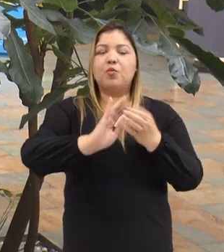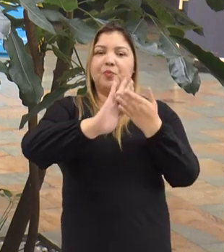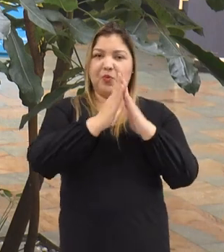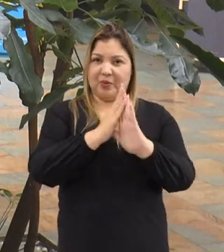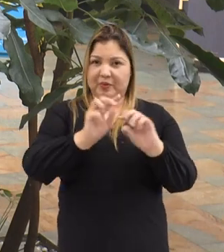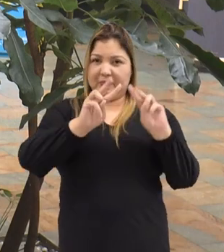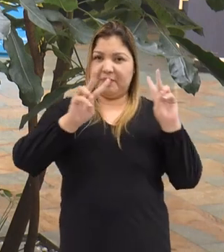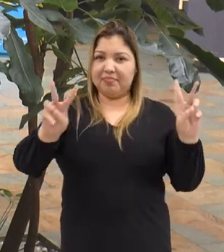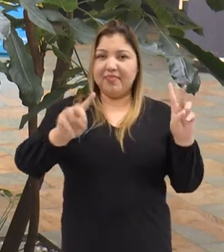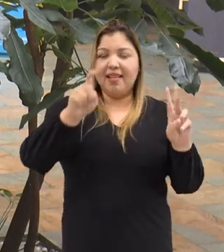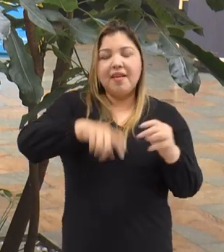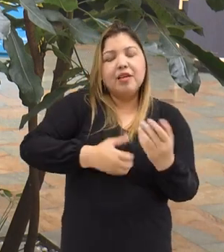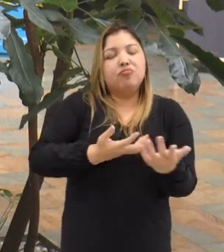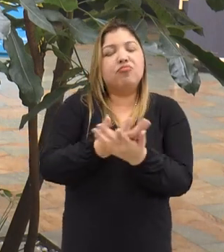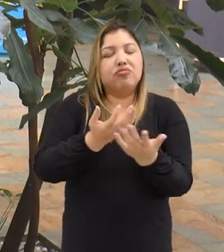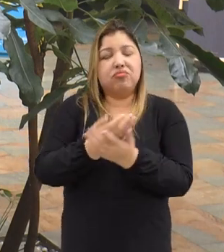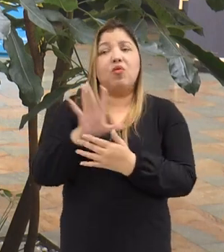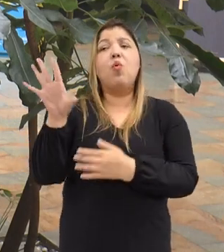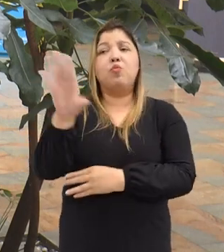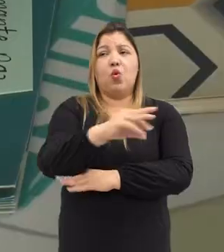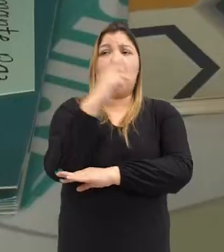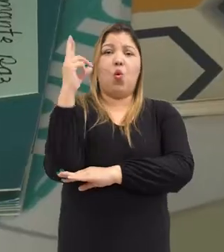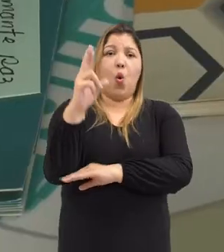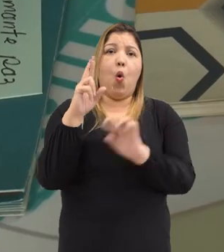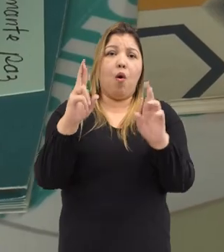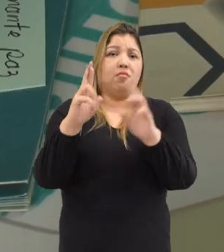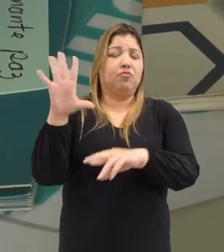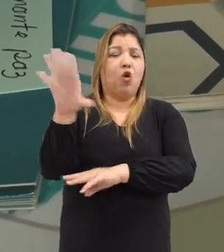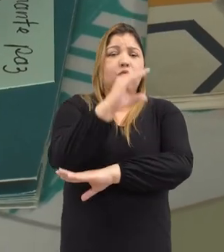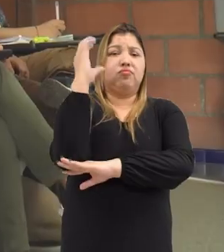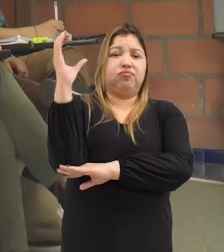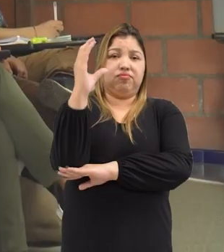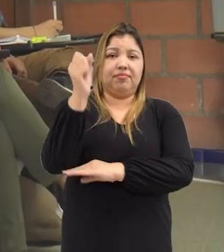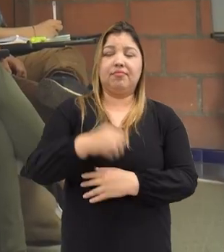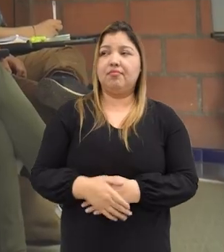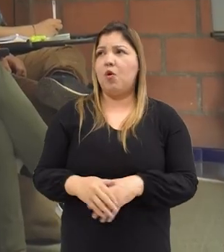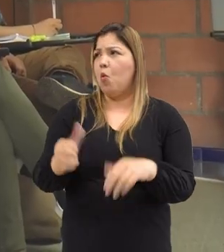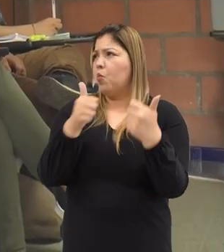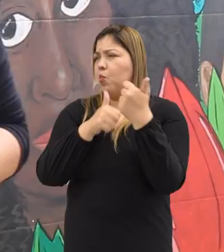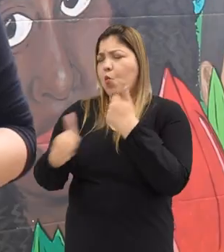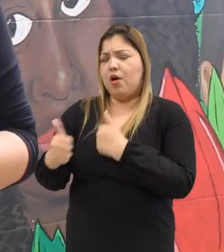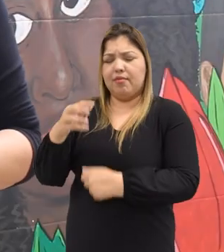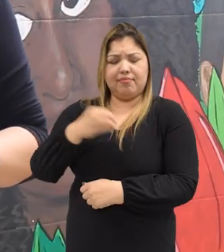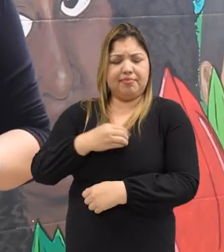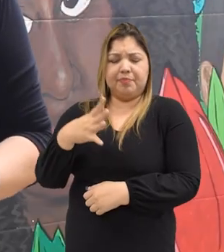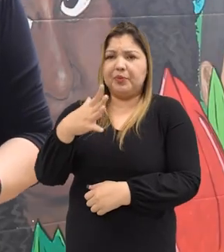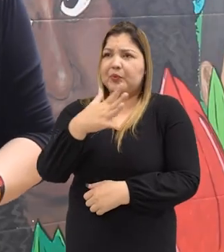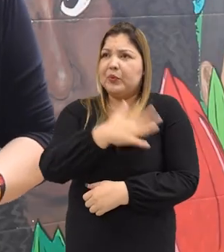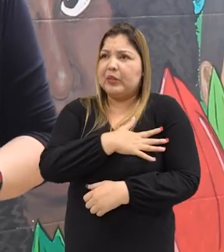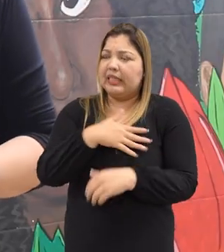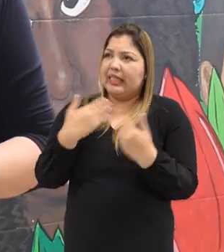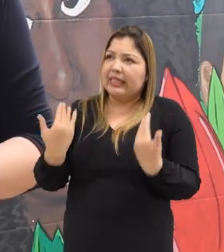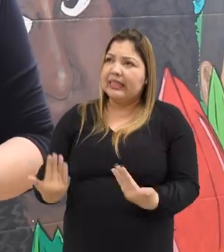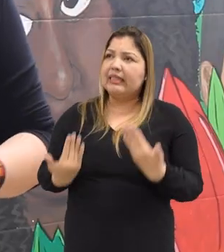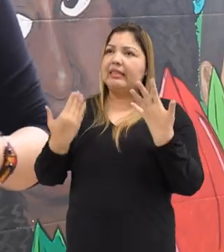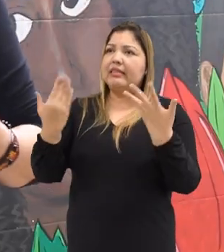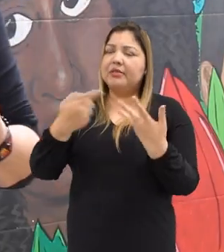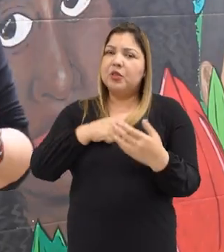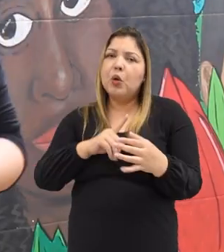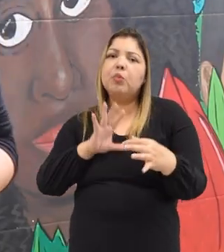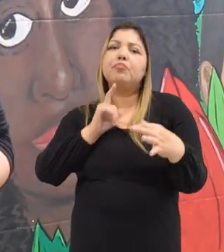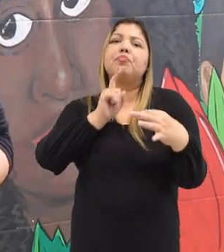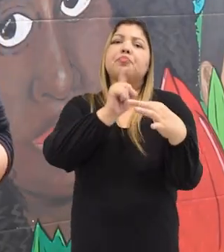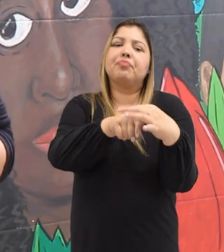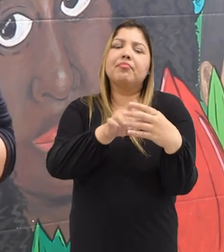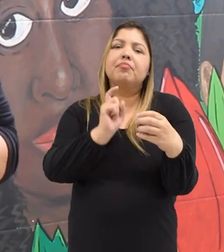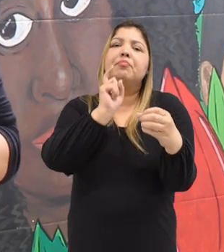también le recomienda al país que se debe trabajar. Ha sido una muy buena oportunidad poder de alguna manera hacer